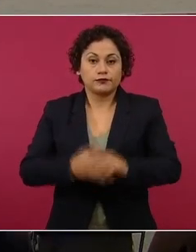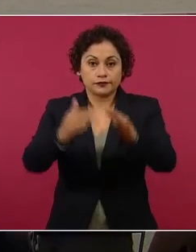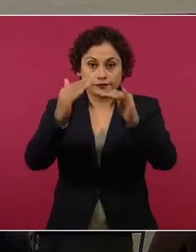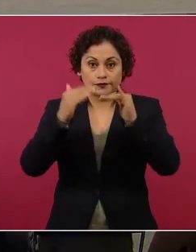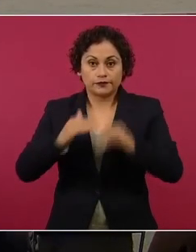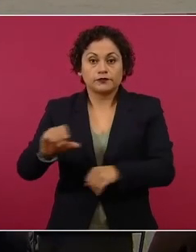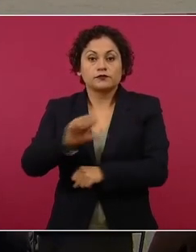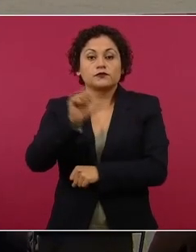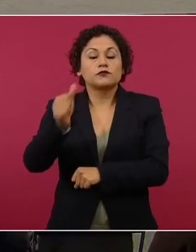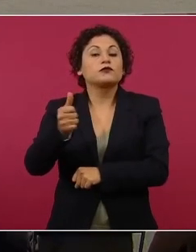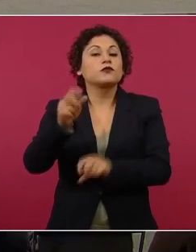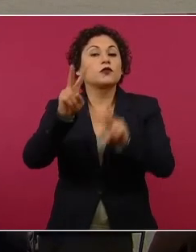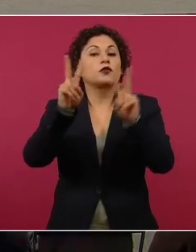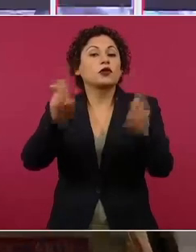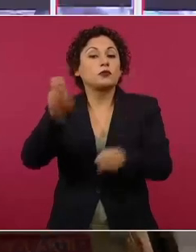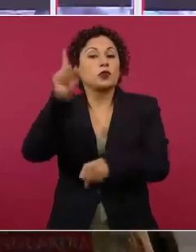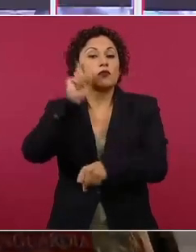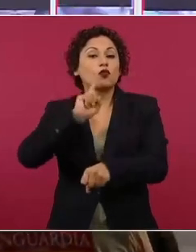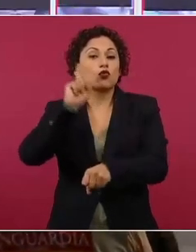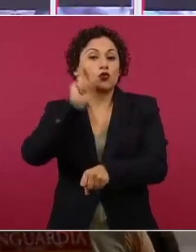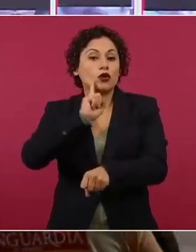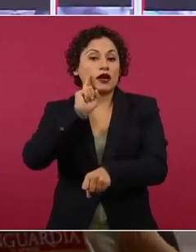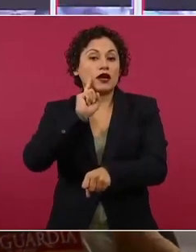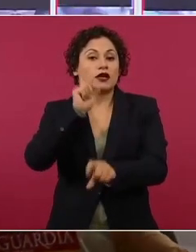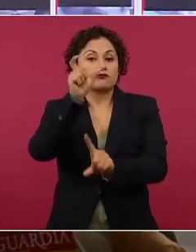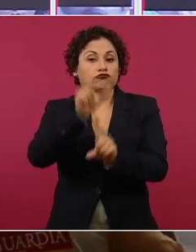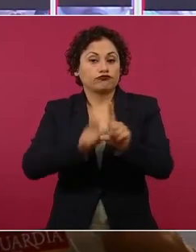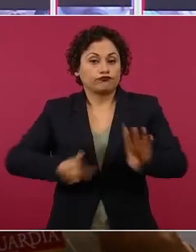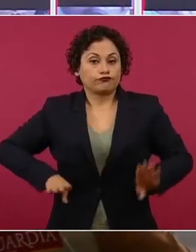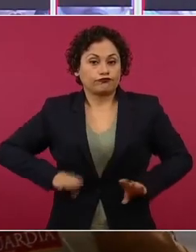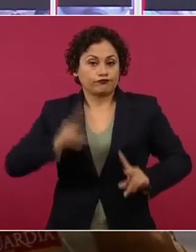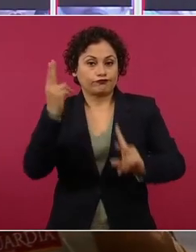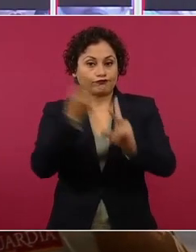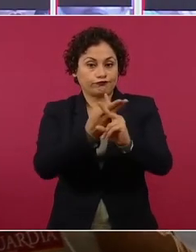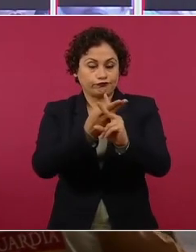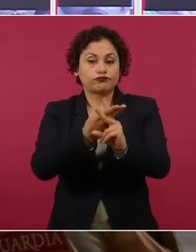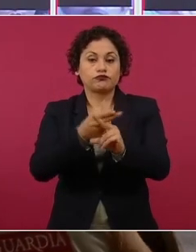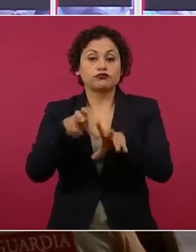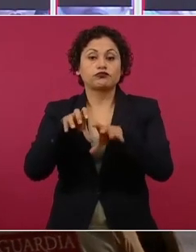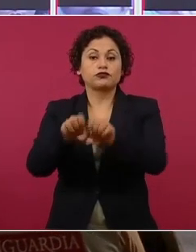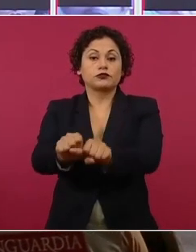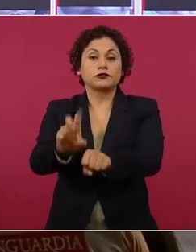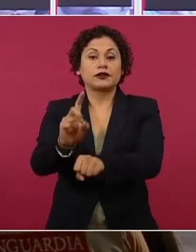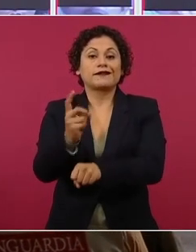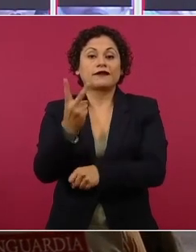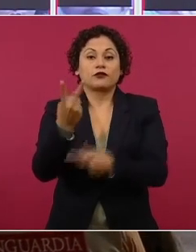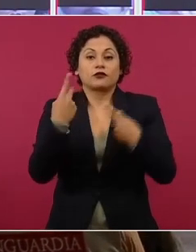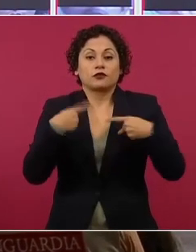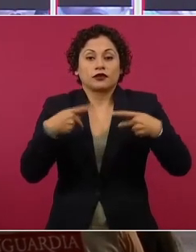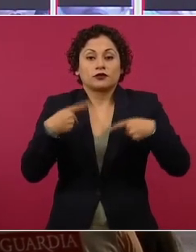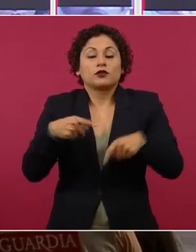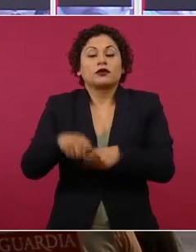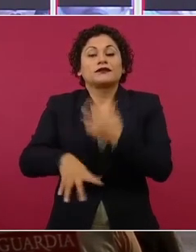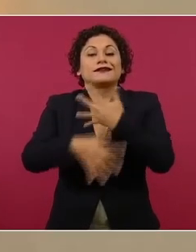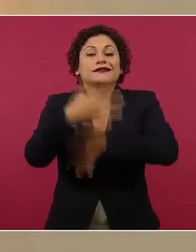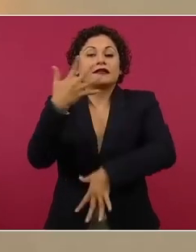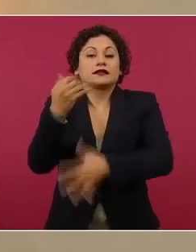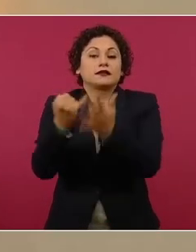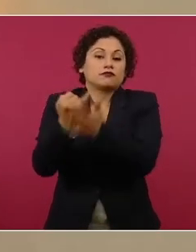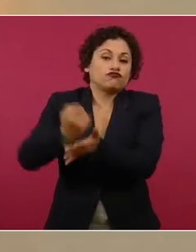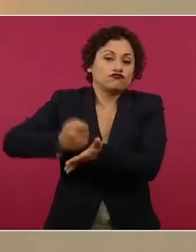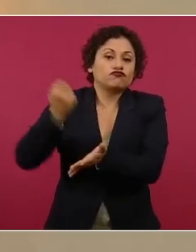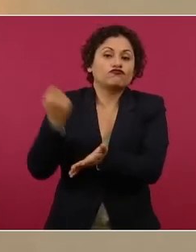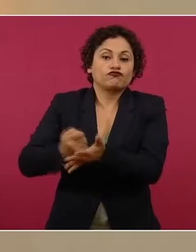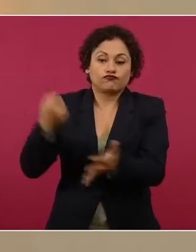caso de los feminicidios, hay 32 detenidos y 15 sentenciados en el